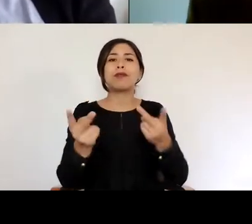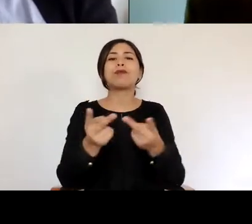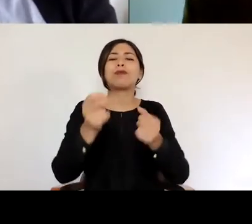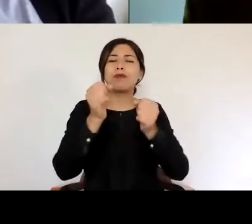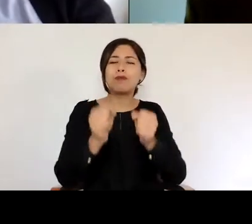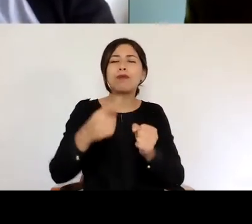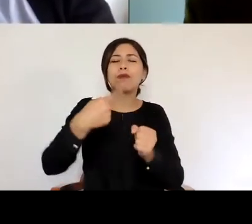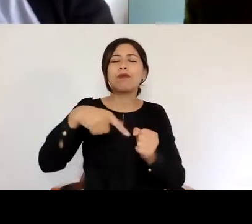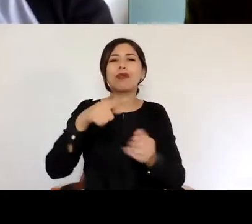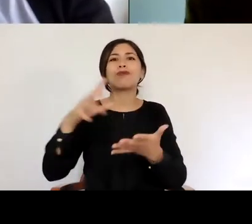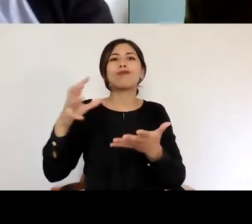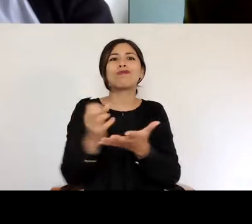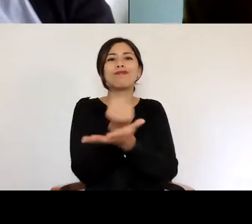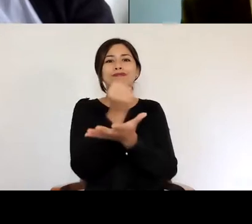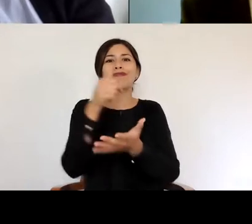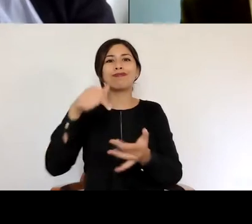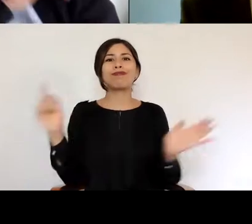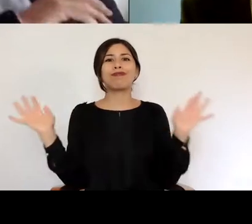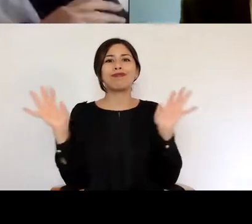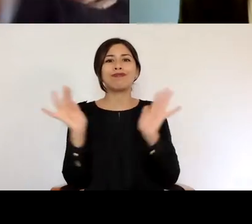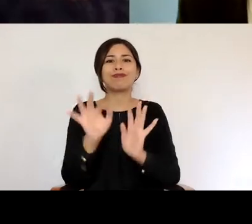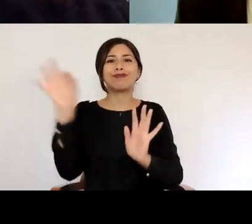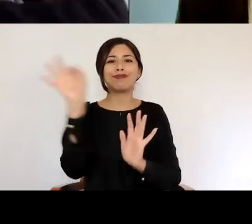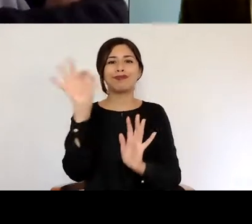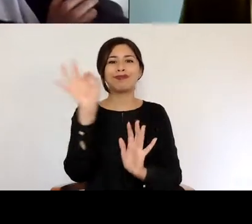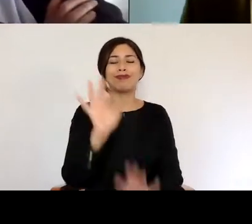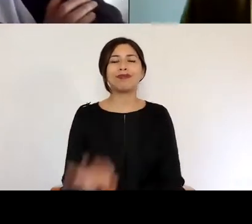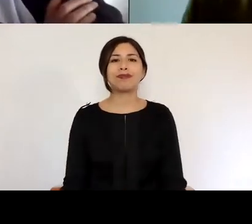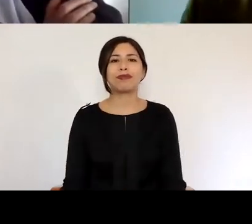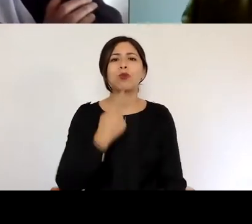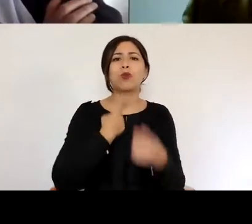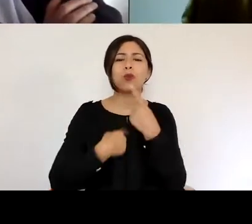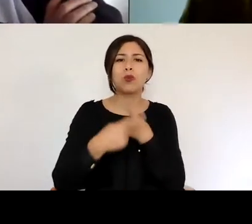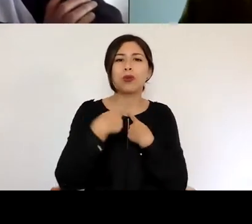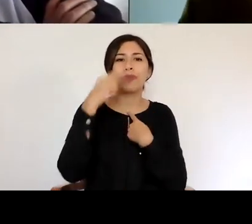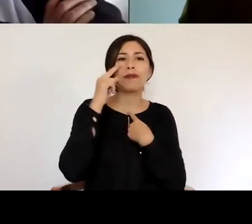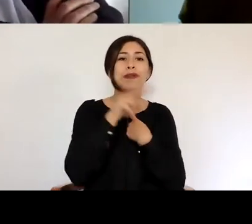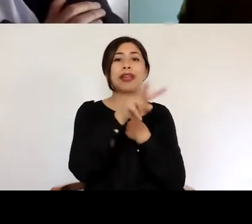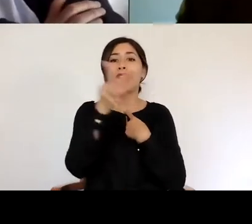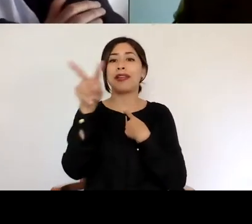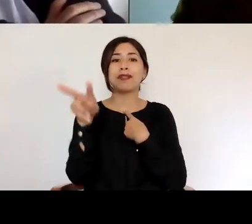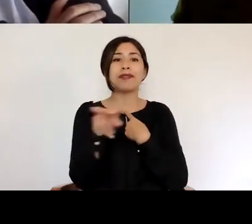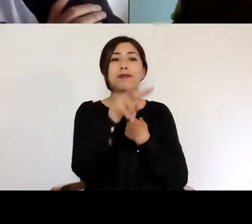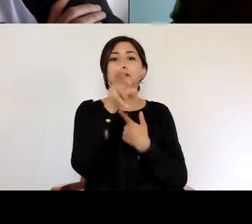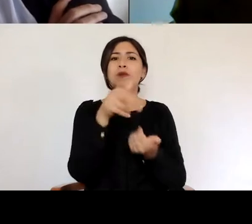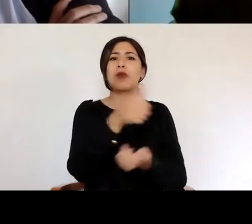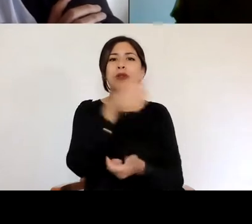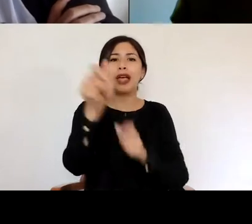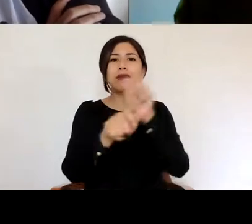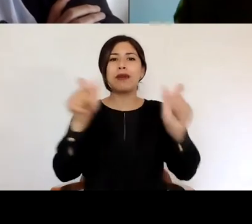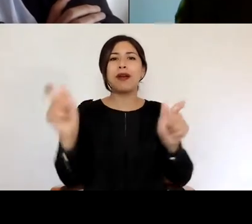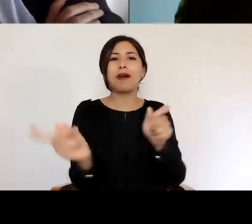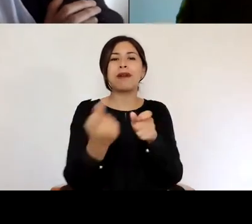acá. Es muy interesante poder ver a todos quienes han participado en este proyecto,